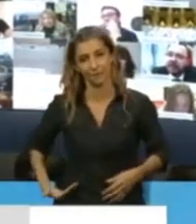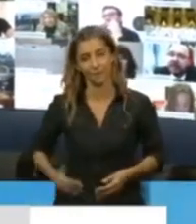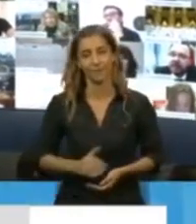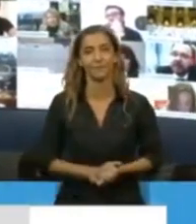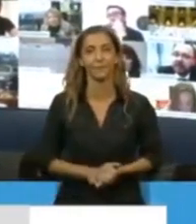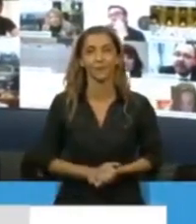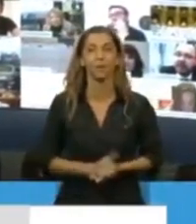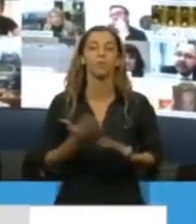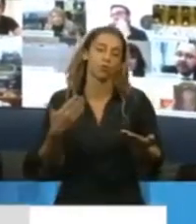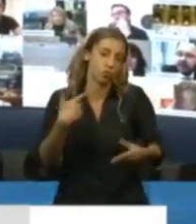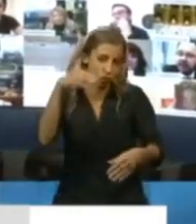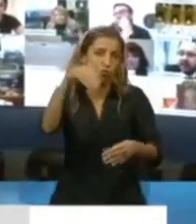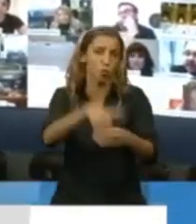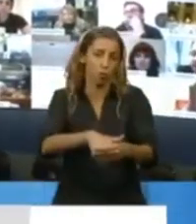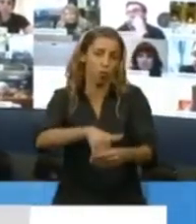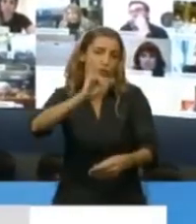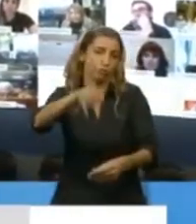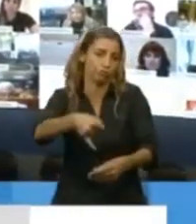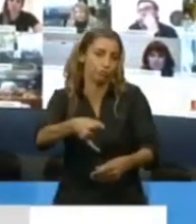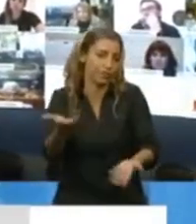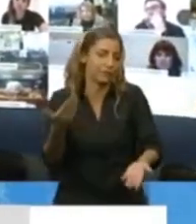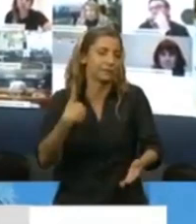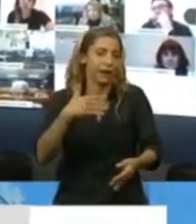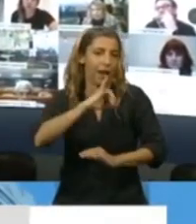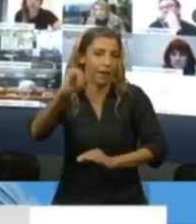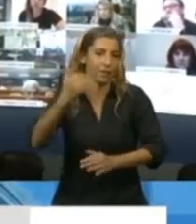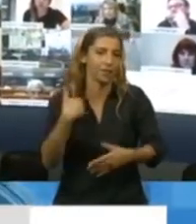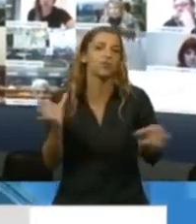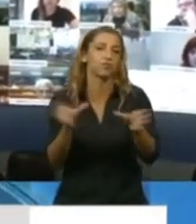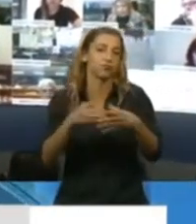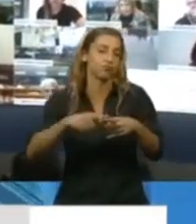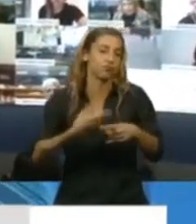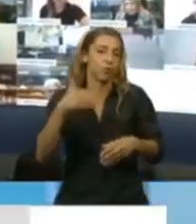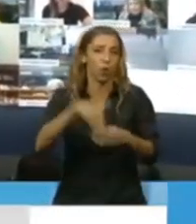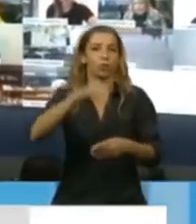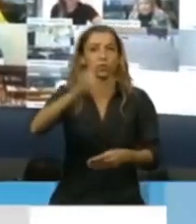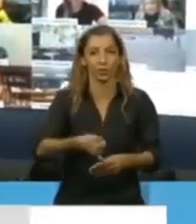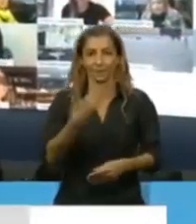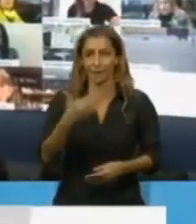por supuesto que adelanto el voto positivo de quien le habla y de mi bloque de este proyecto de ley.